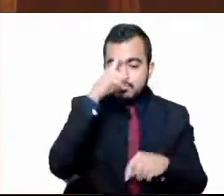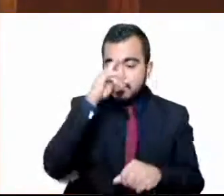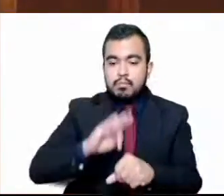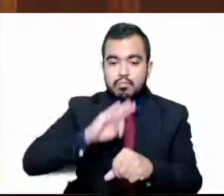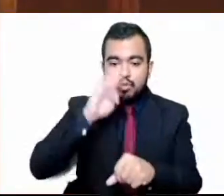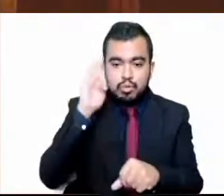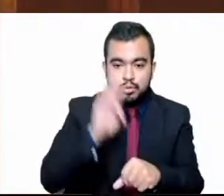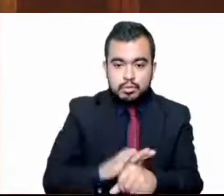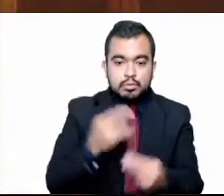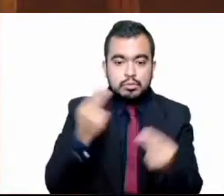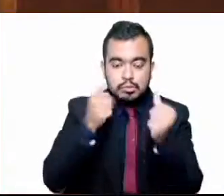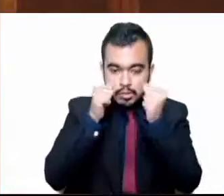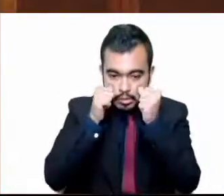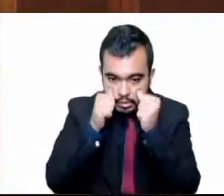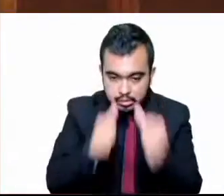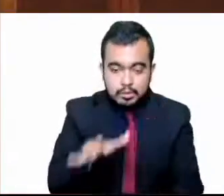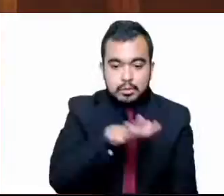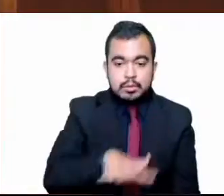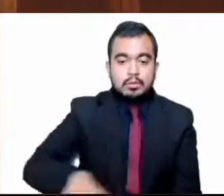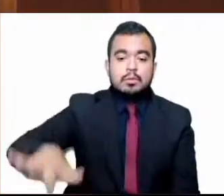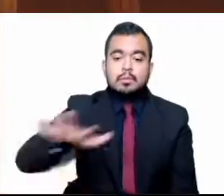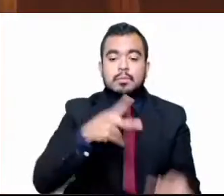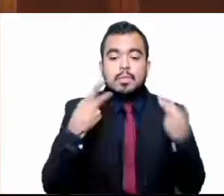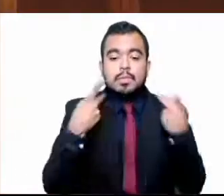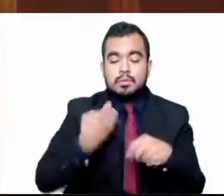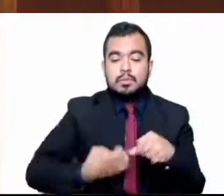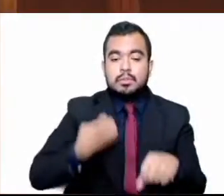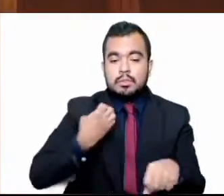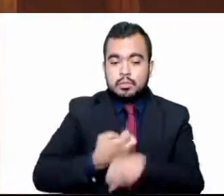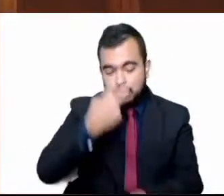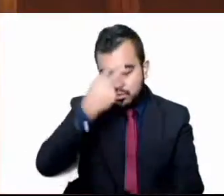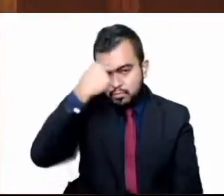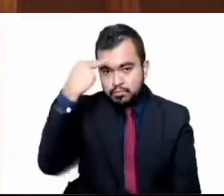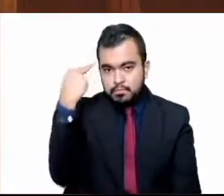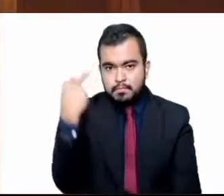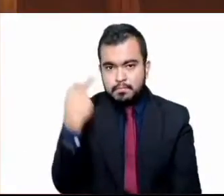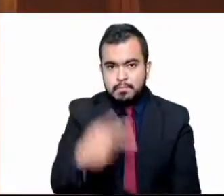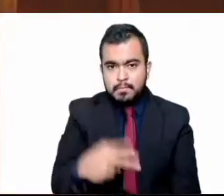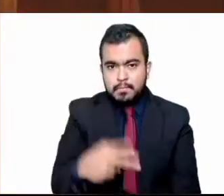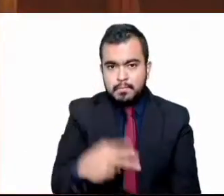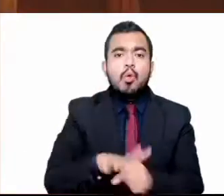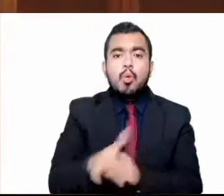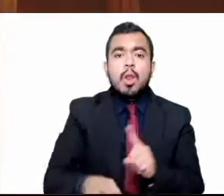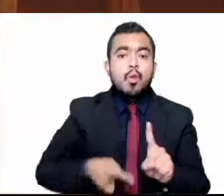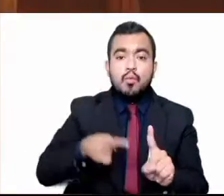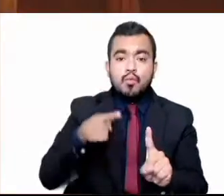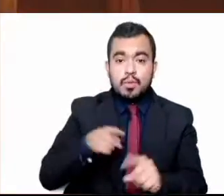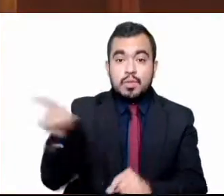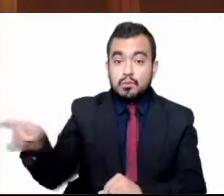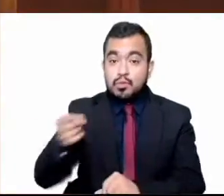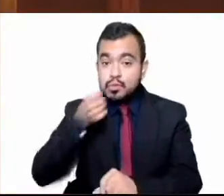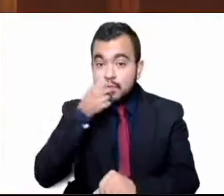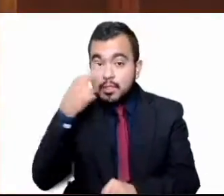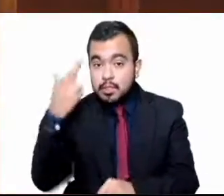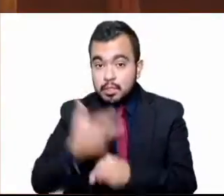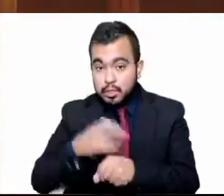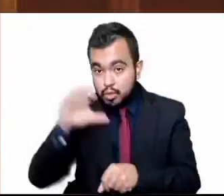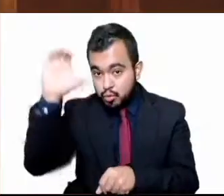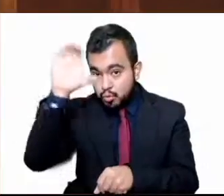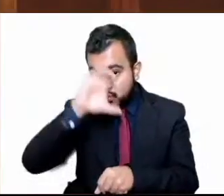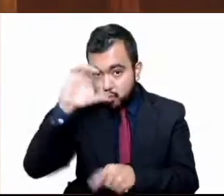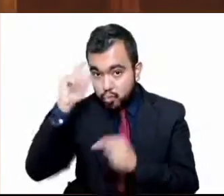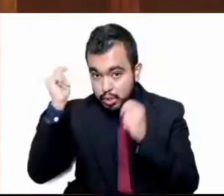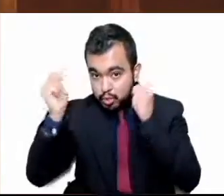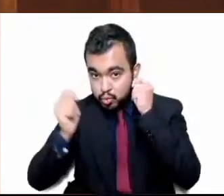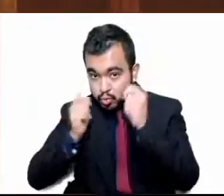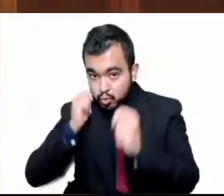Estado de México, con el objetivo de ampliar las atribuciones de la Secretaría de la Cultura y Turismo en la materia